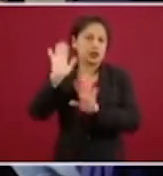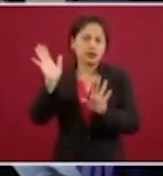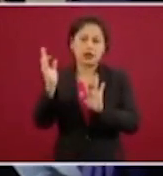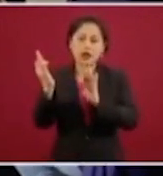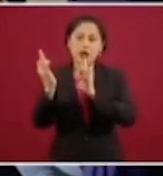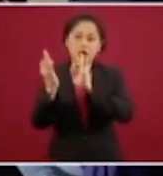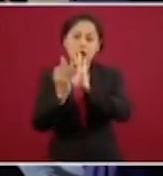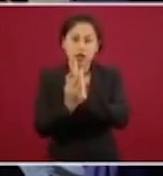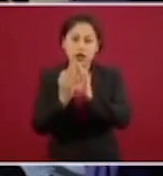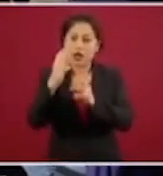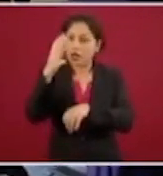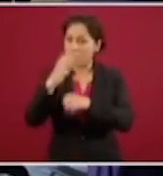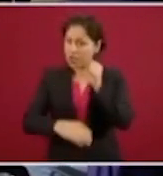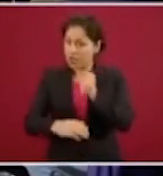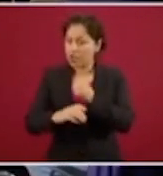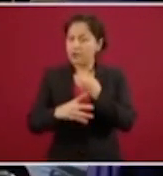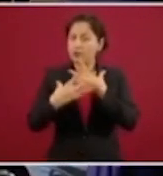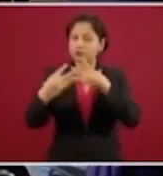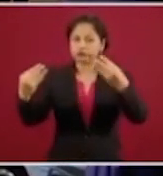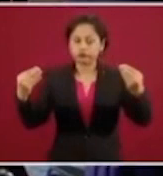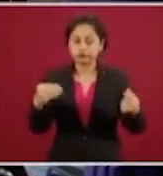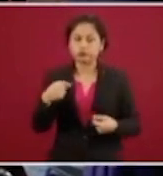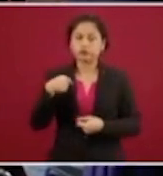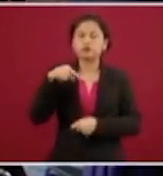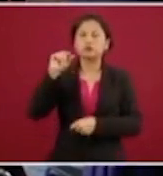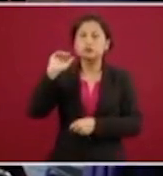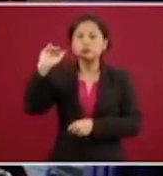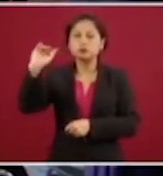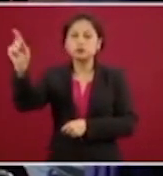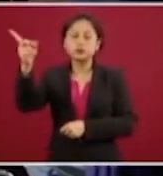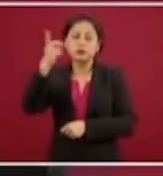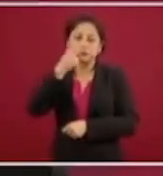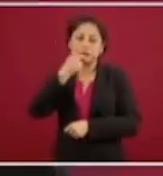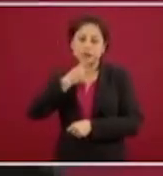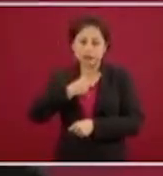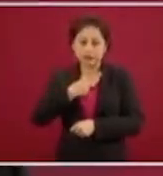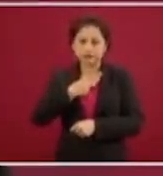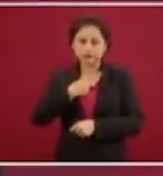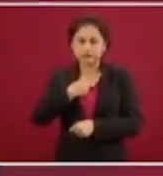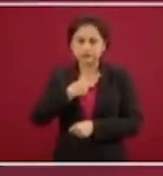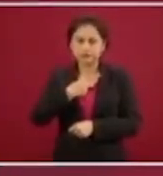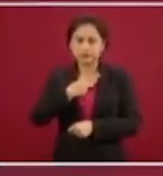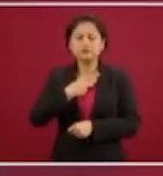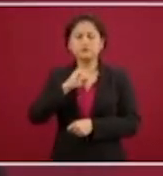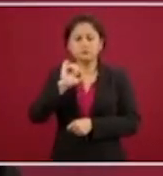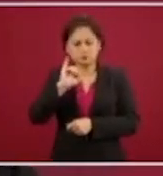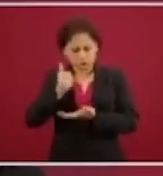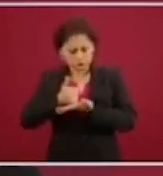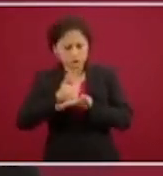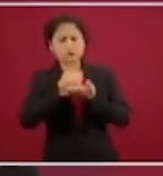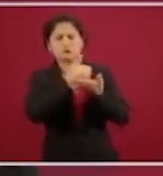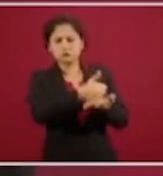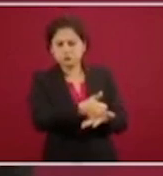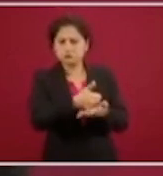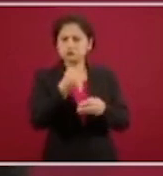nos dijeron vamos a atender o vamos a hacer todo lo que podamos hacer, ayudarles a conseguir lo que ustedes